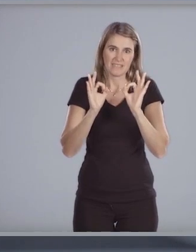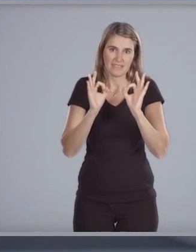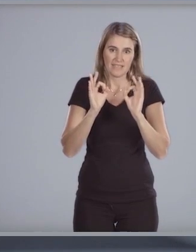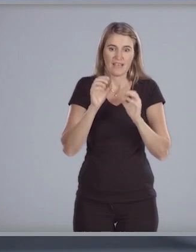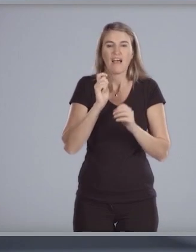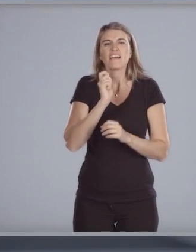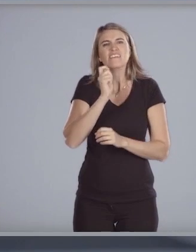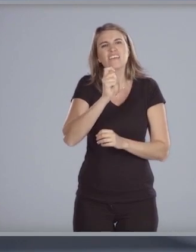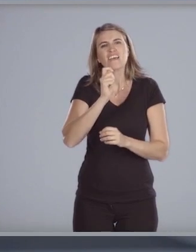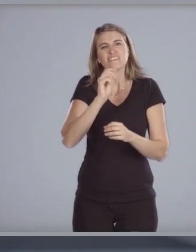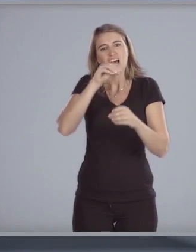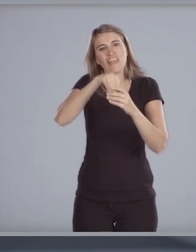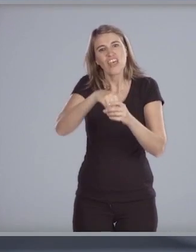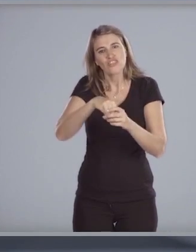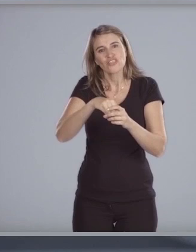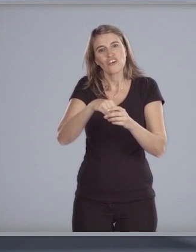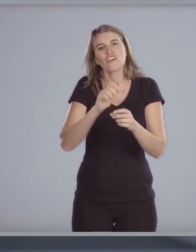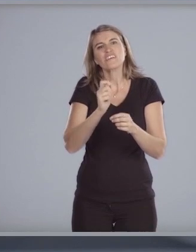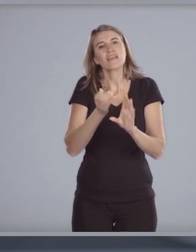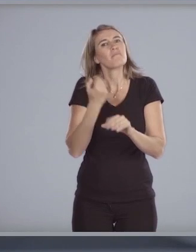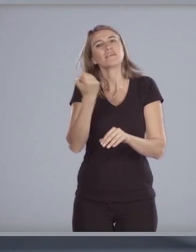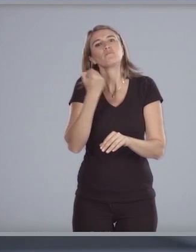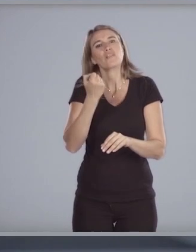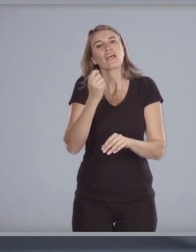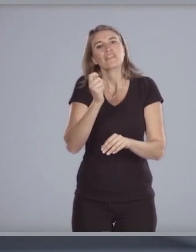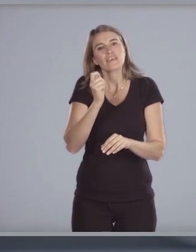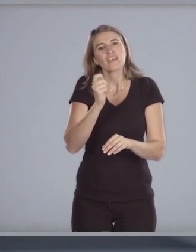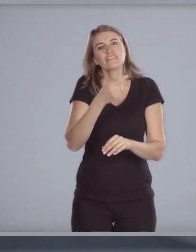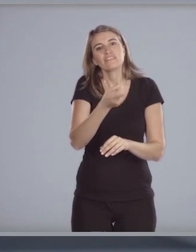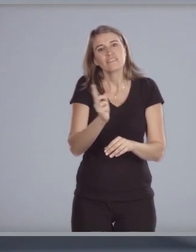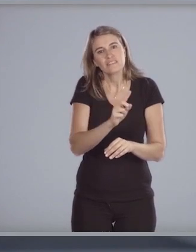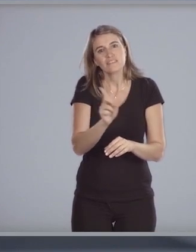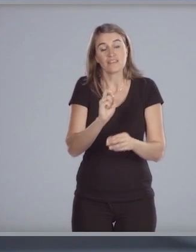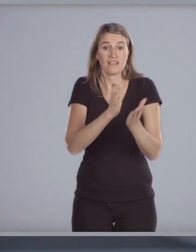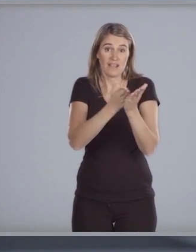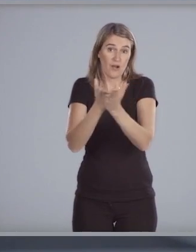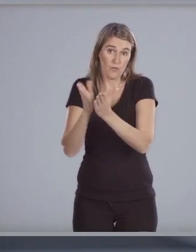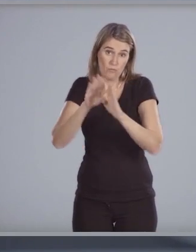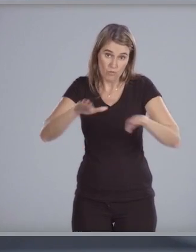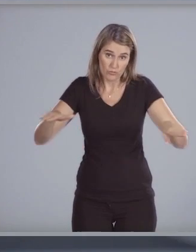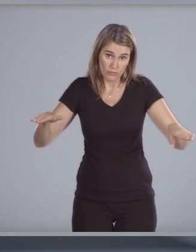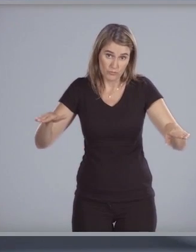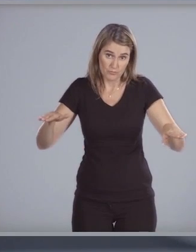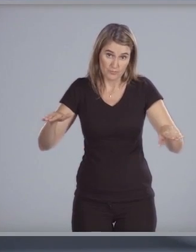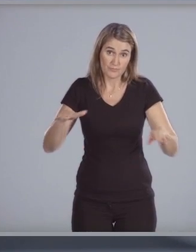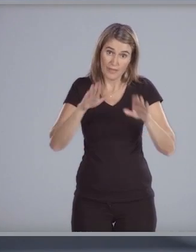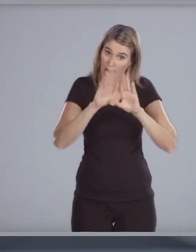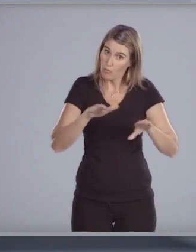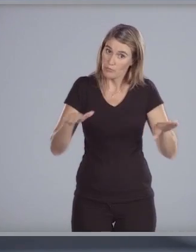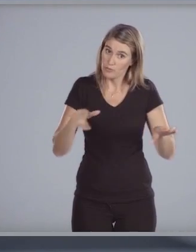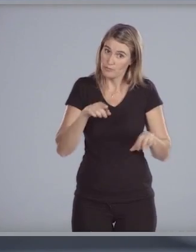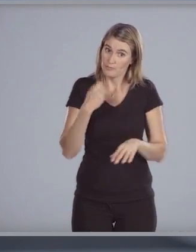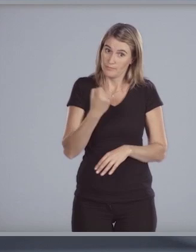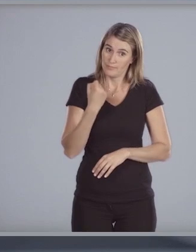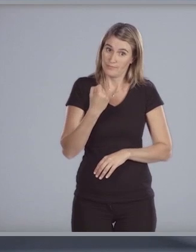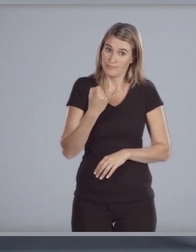a quienes constituyen la razón de ser del sistema educativo es decir a los alumnos a